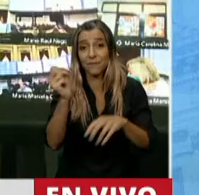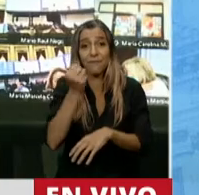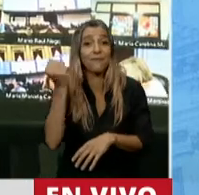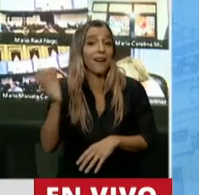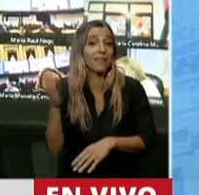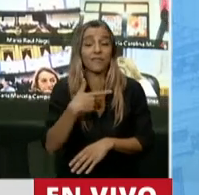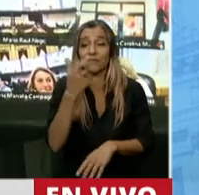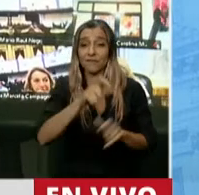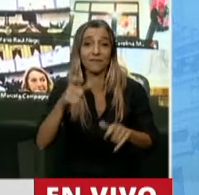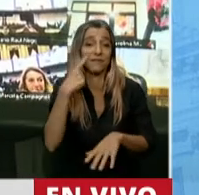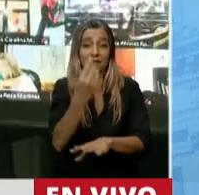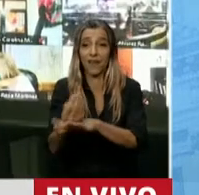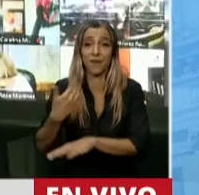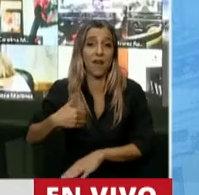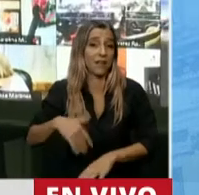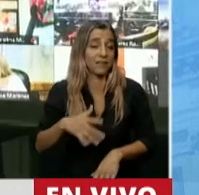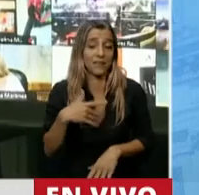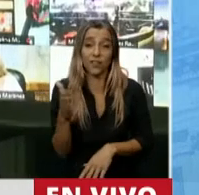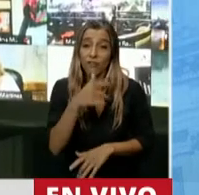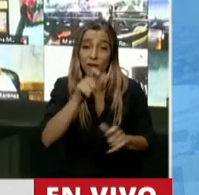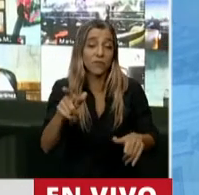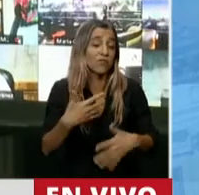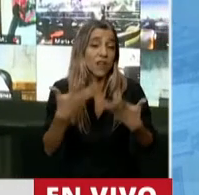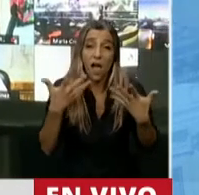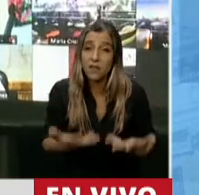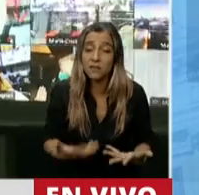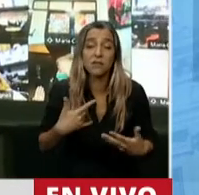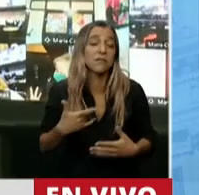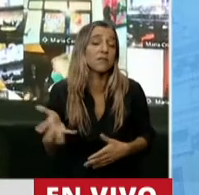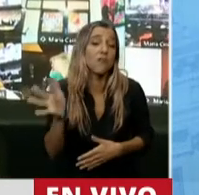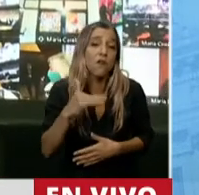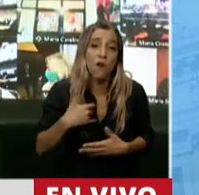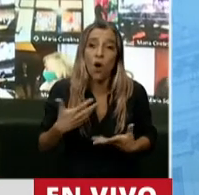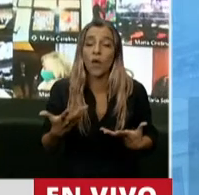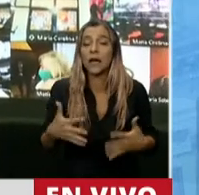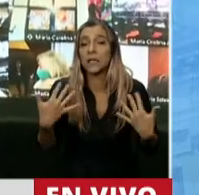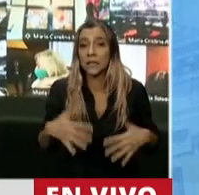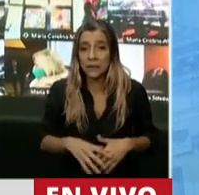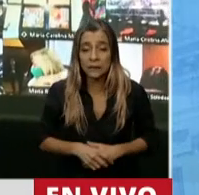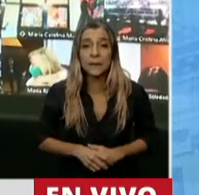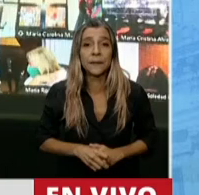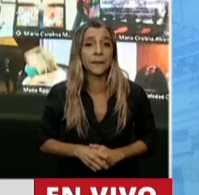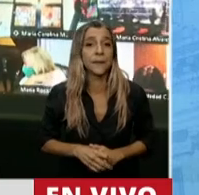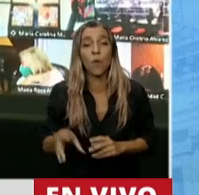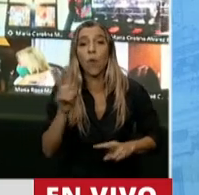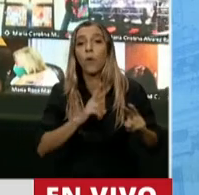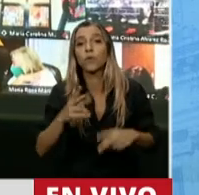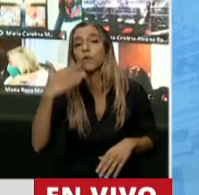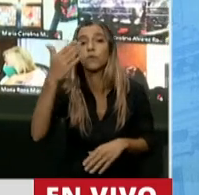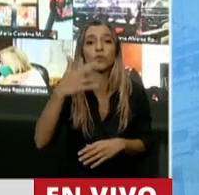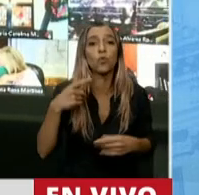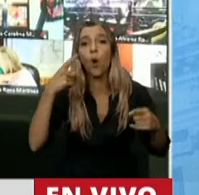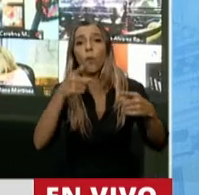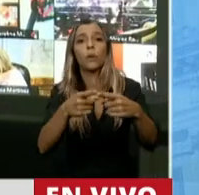una vida cotidiana ya muy agotada, muy cansada, que no encuentra horizonte, que no